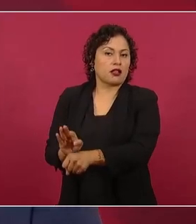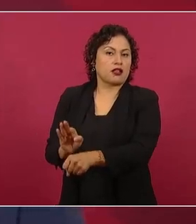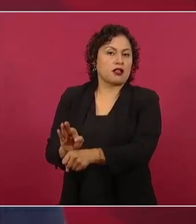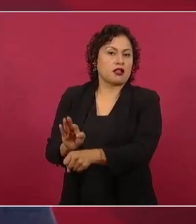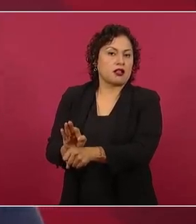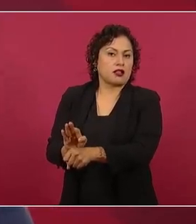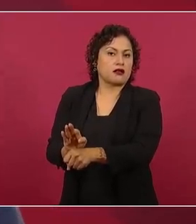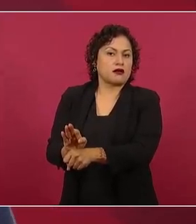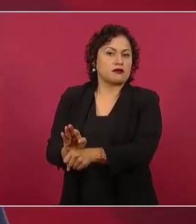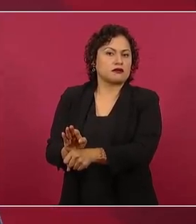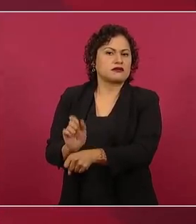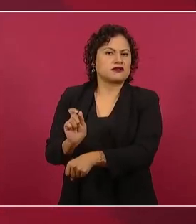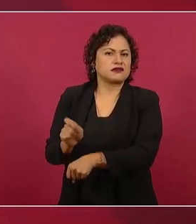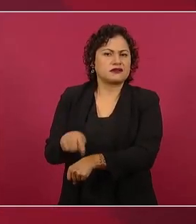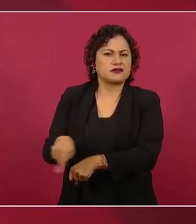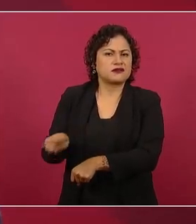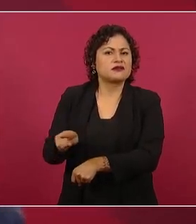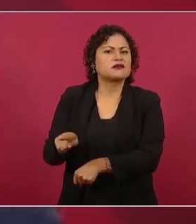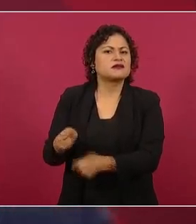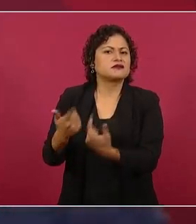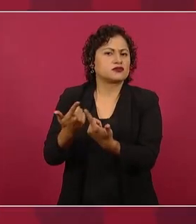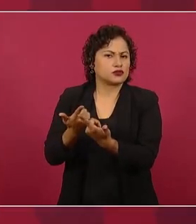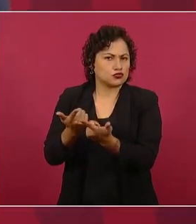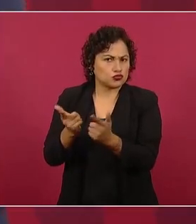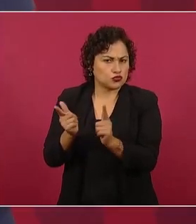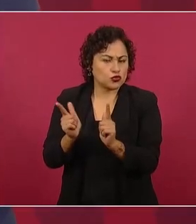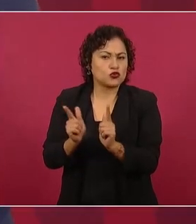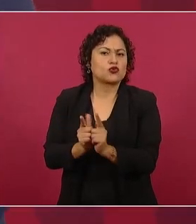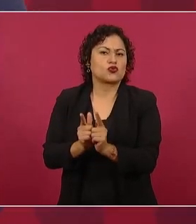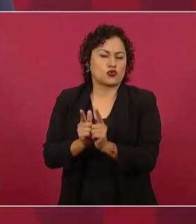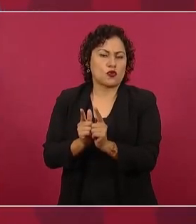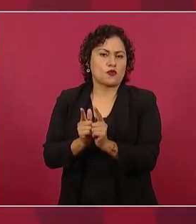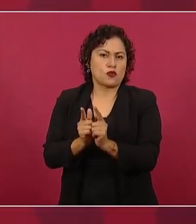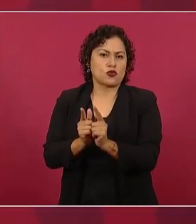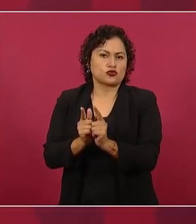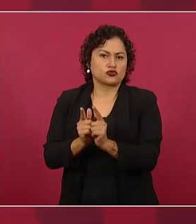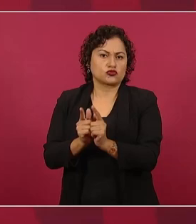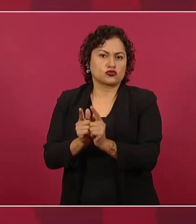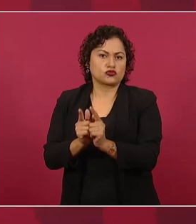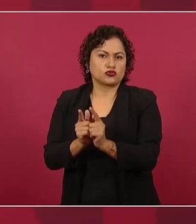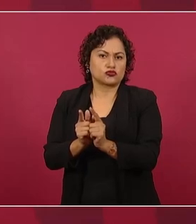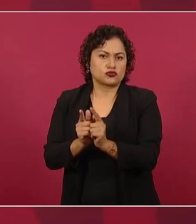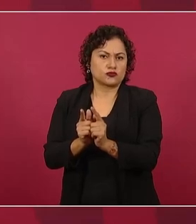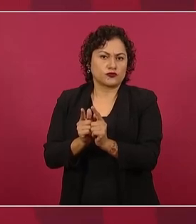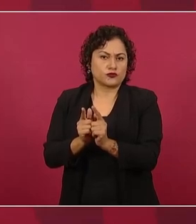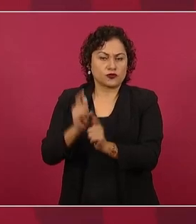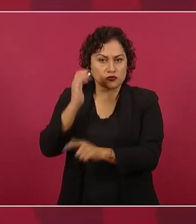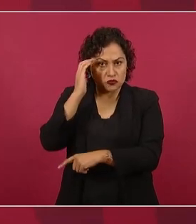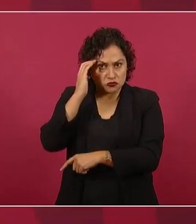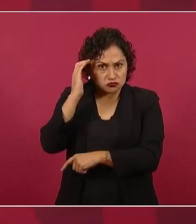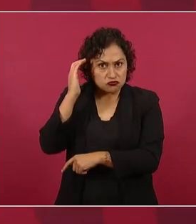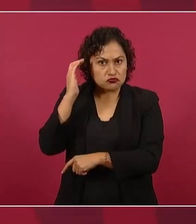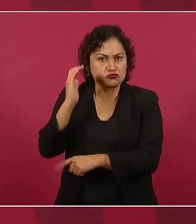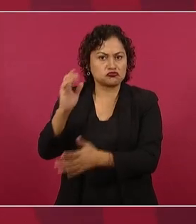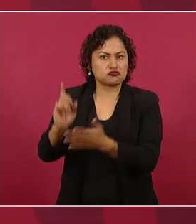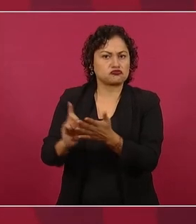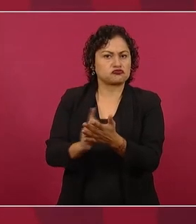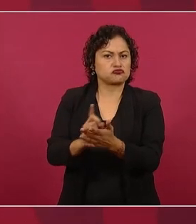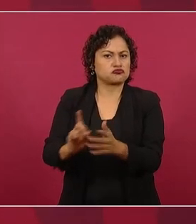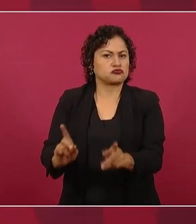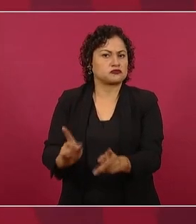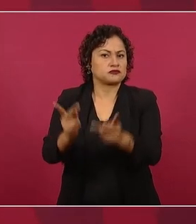los grupos dedicados al narcotráfico.